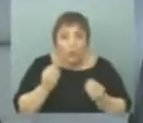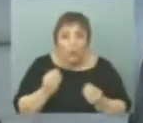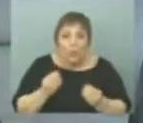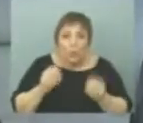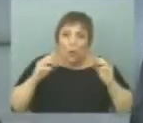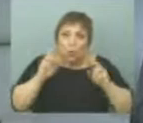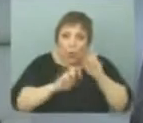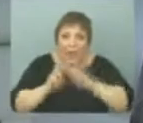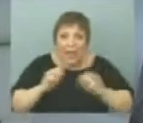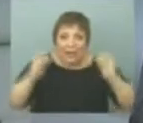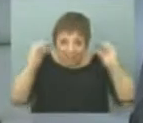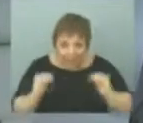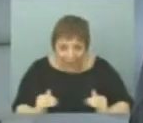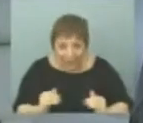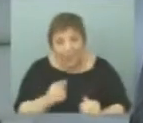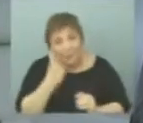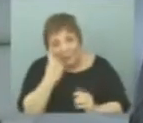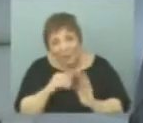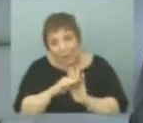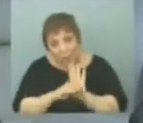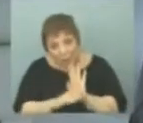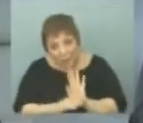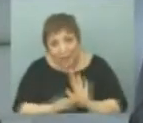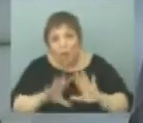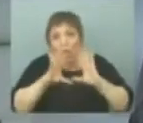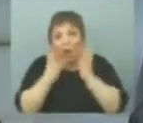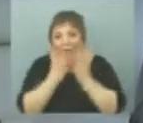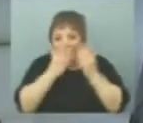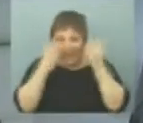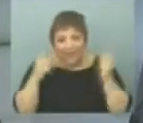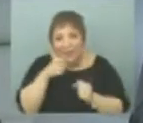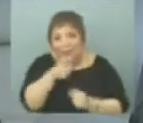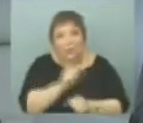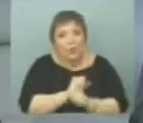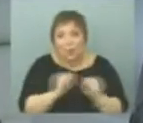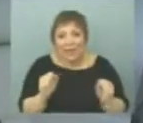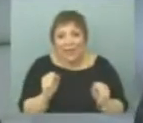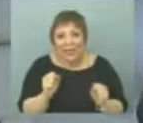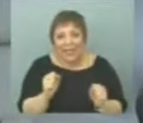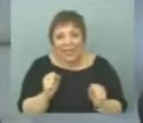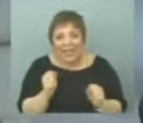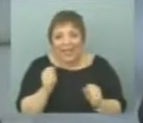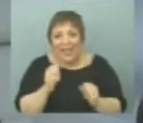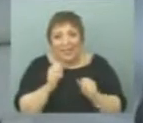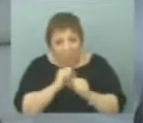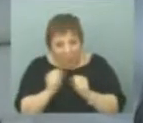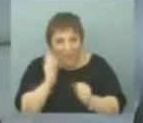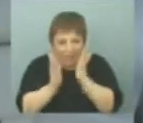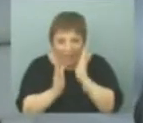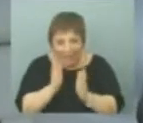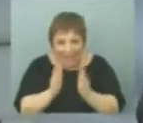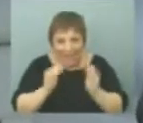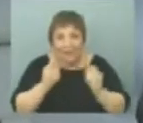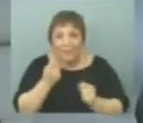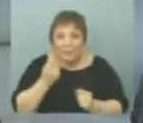tener un programa coherente y global. O sea, usted no puede combatir la inflación, o sea, me han dicho, la puede combatir, pero el